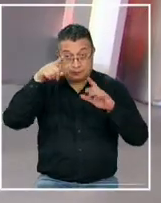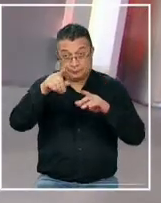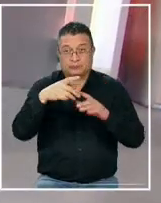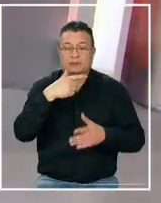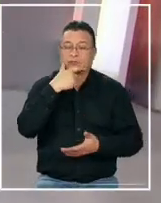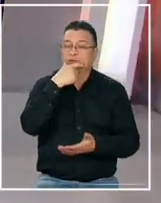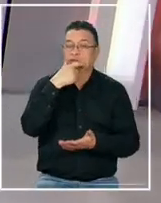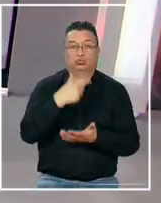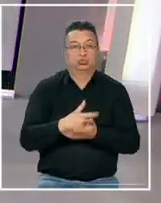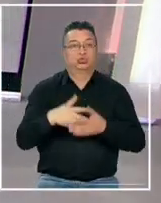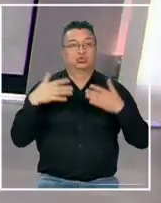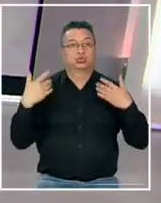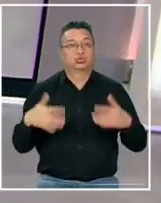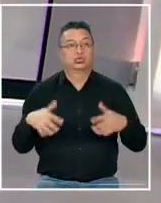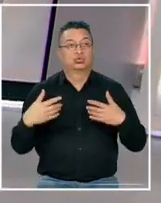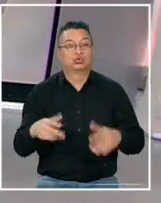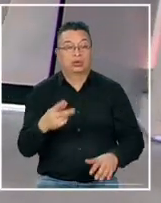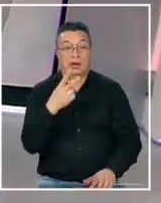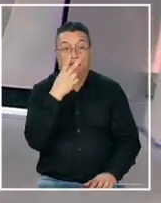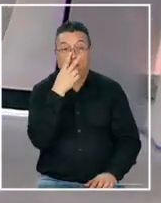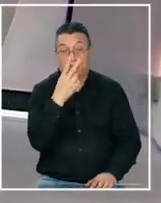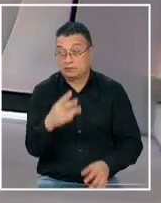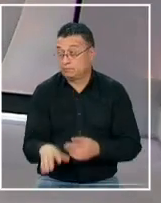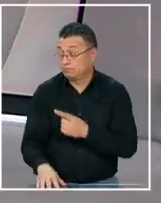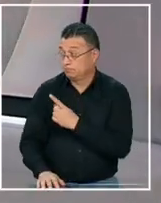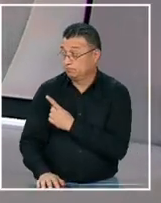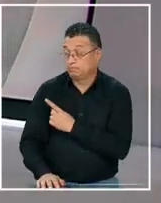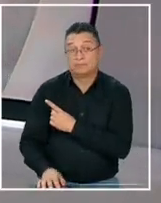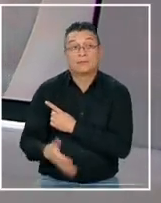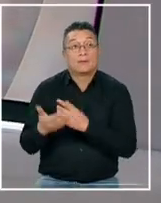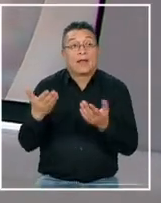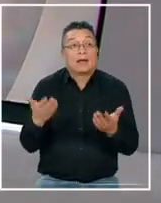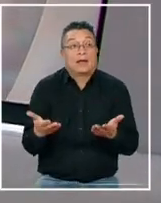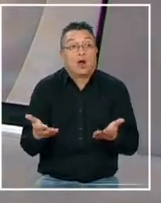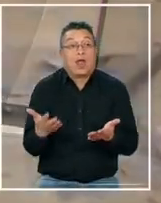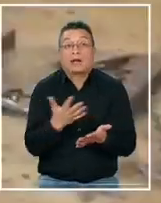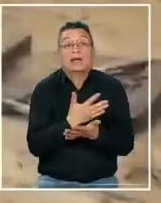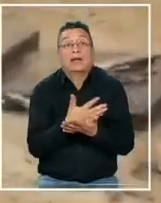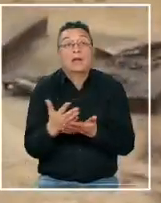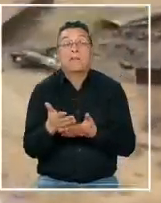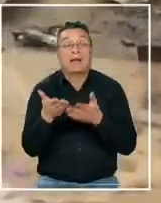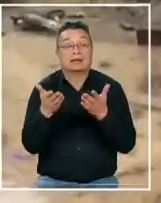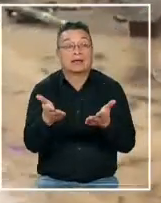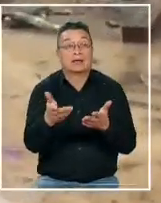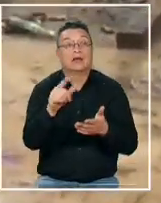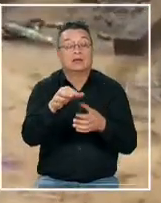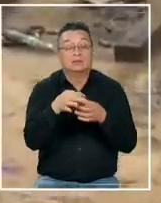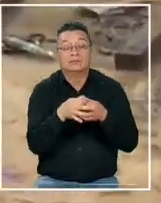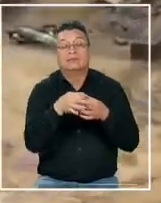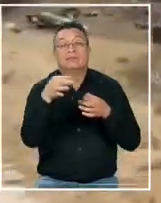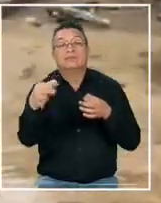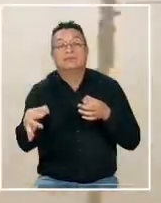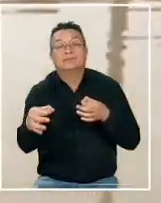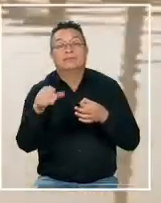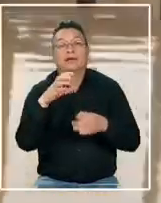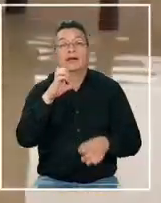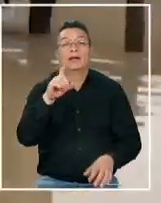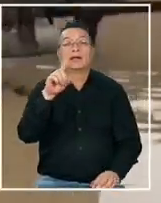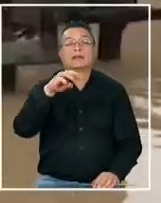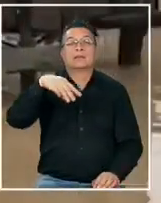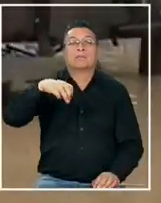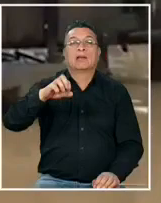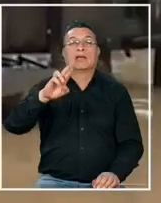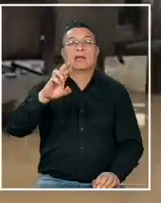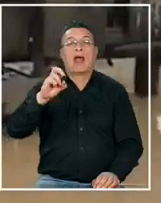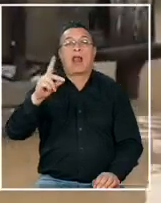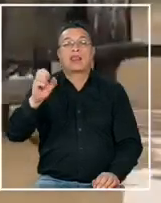impresionantes porque vamos a pasar a revisar justamente lo que está ocurriendo o al menos lo que ocurrió en la provincia de Esmeraldas